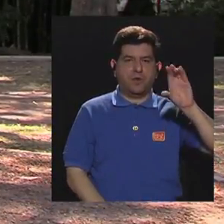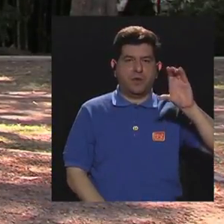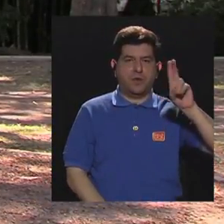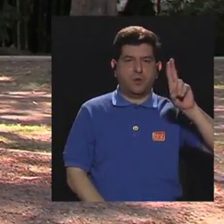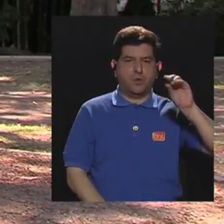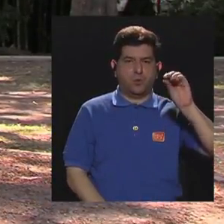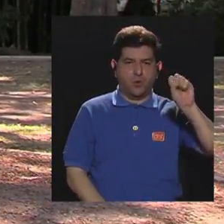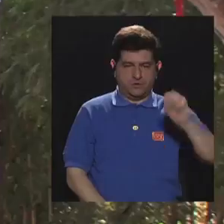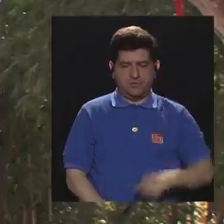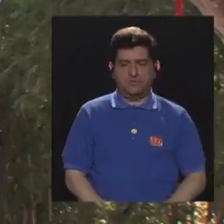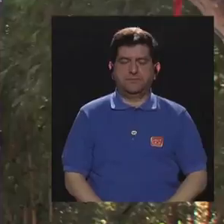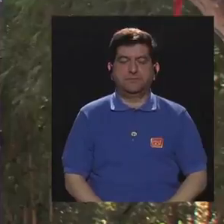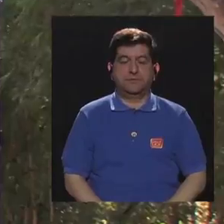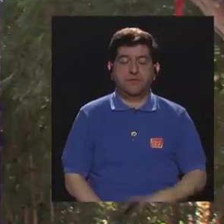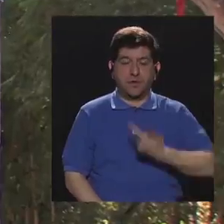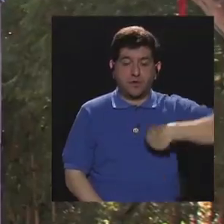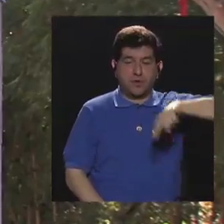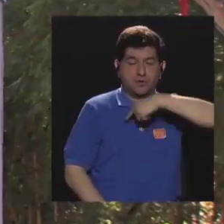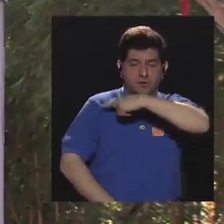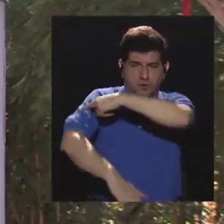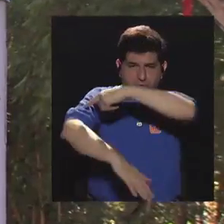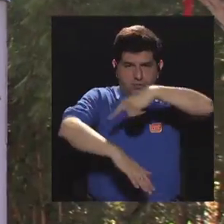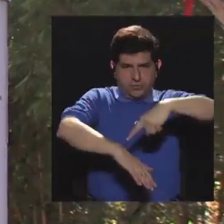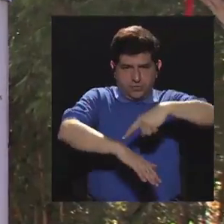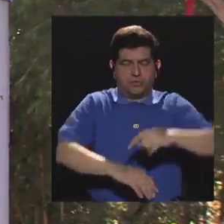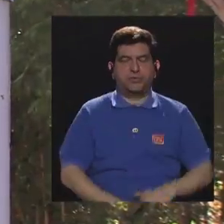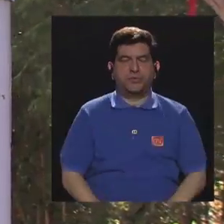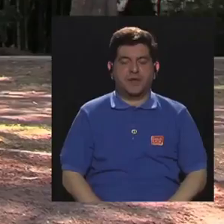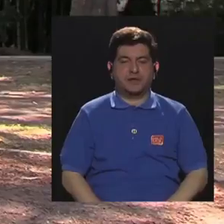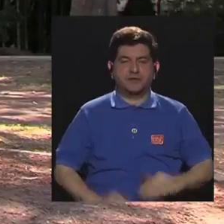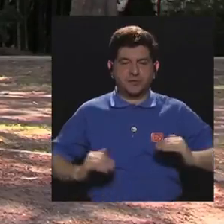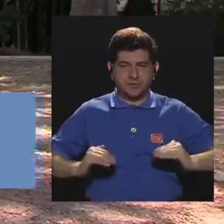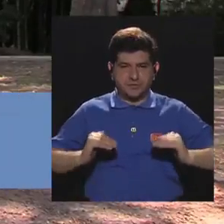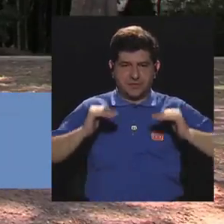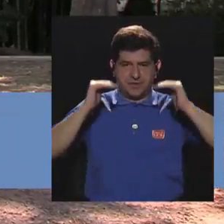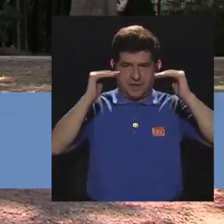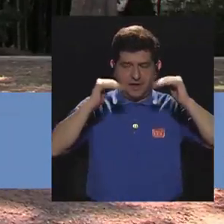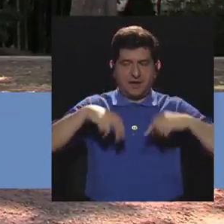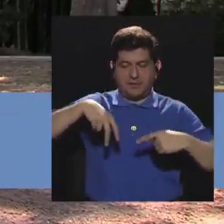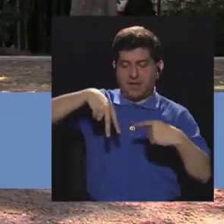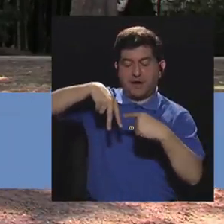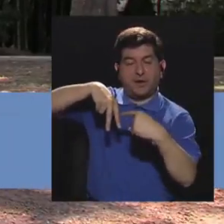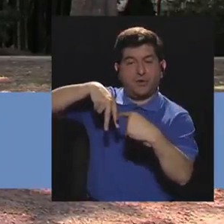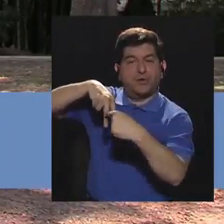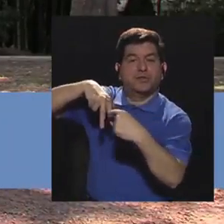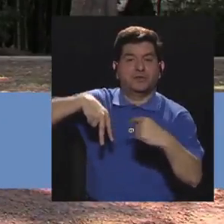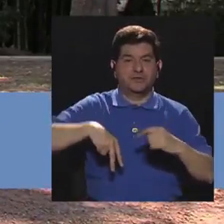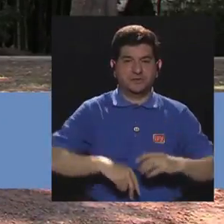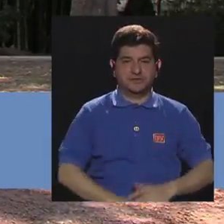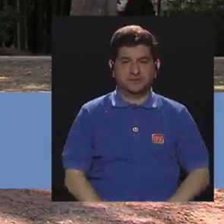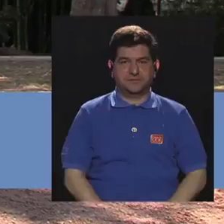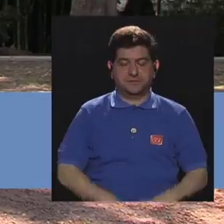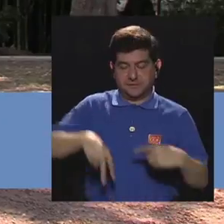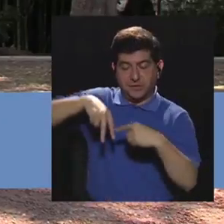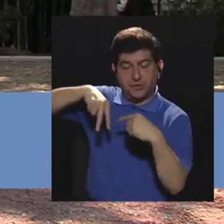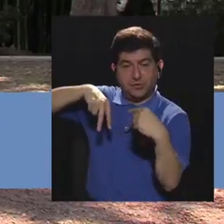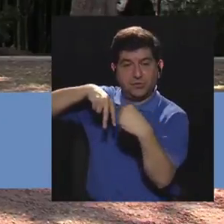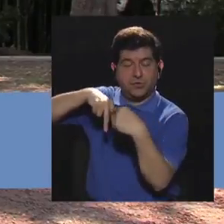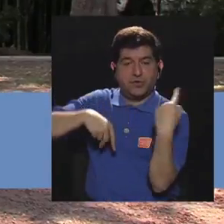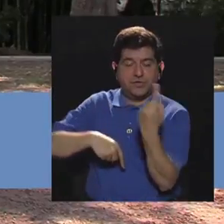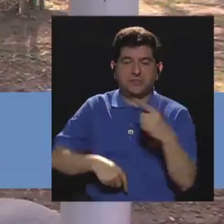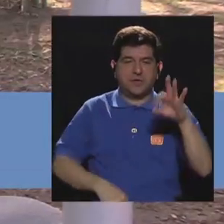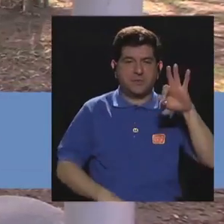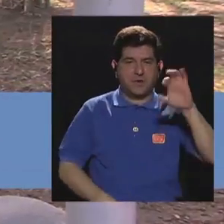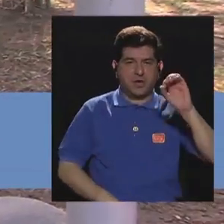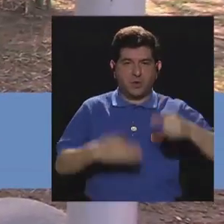a hacer es que nos agarramos los brazos siempre rectos y elevamos las rodillas. Las rodillas siempre van a estar en